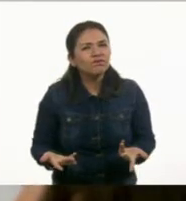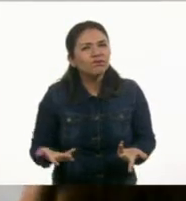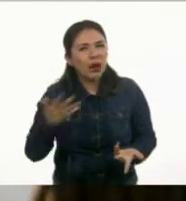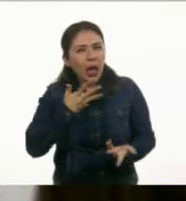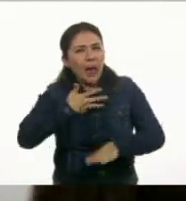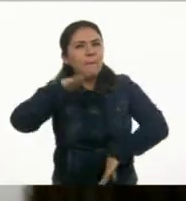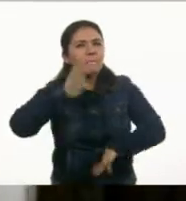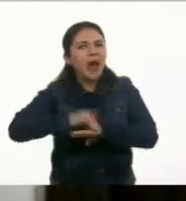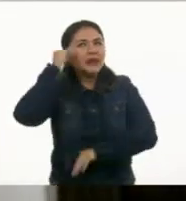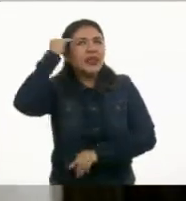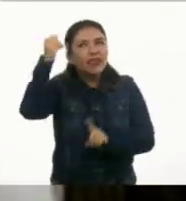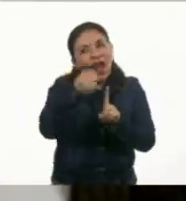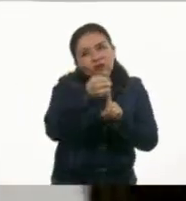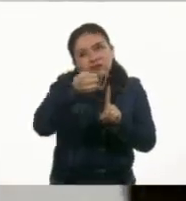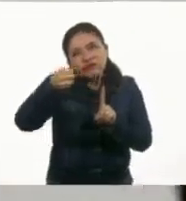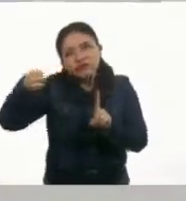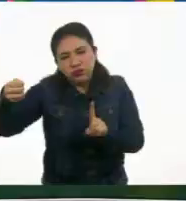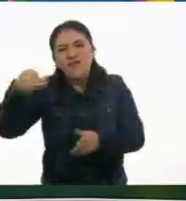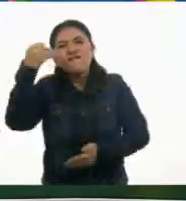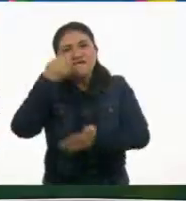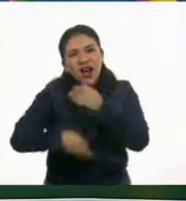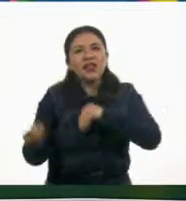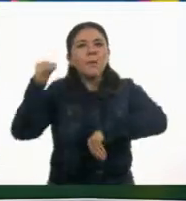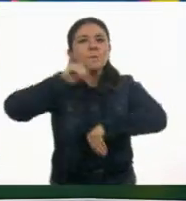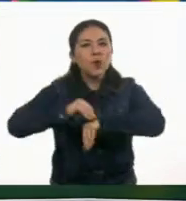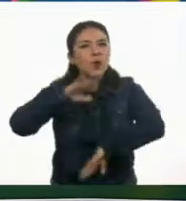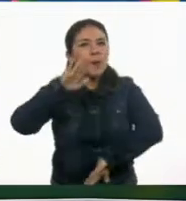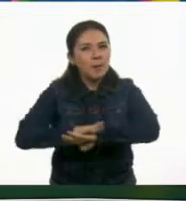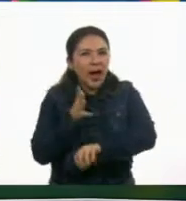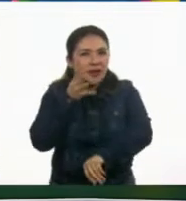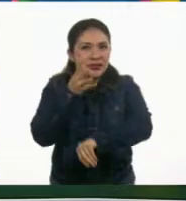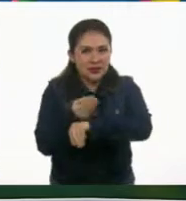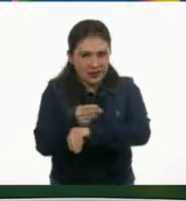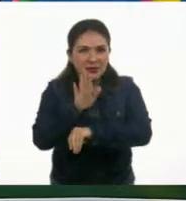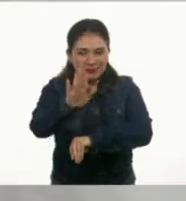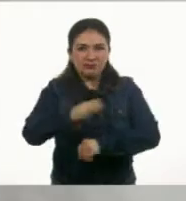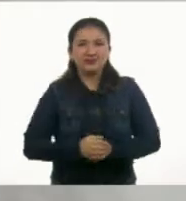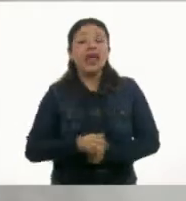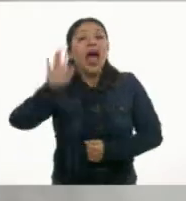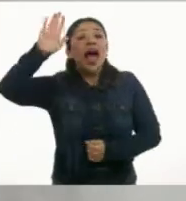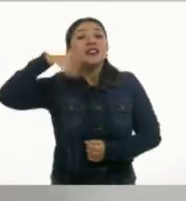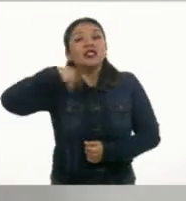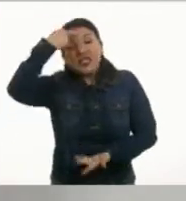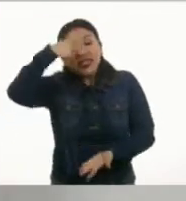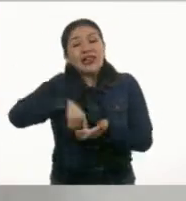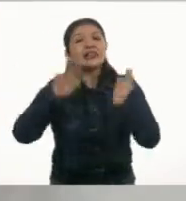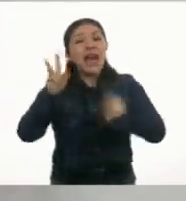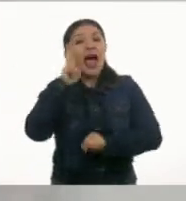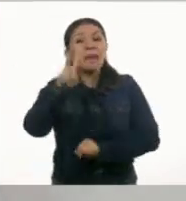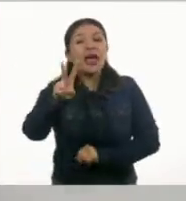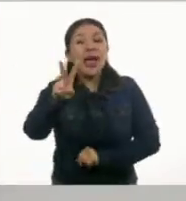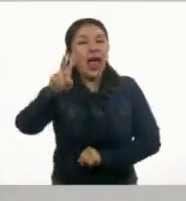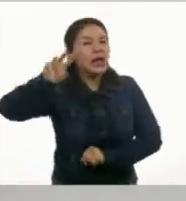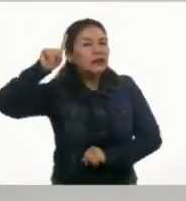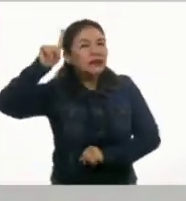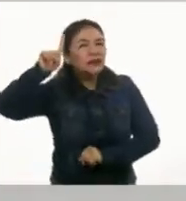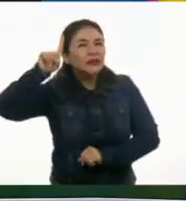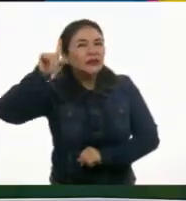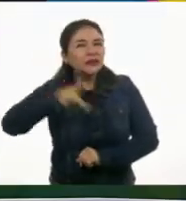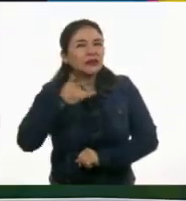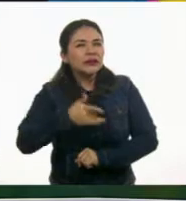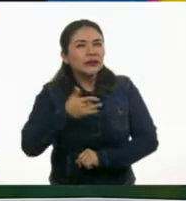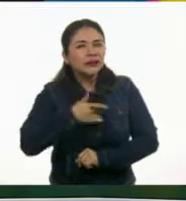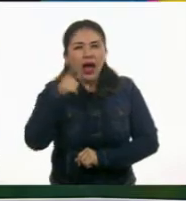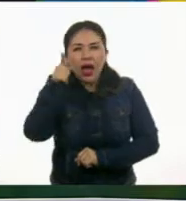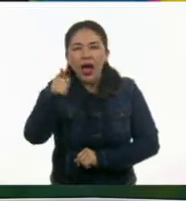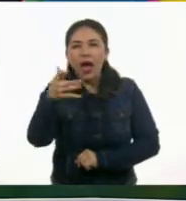idea. Que sigue otra idea, que le falta otra parte. Muy bien. Yo creo que la tengo, profesor. Creo que la tengo. A ver, dime, dime.